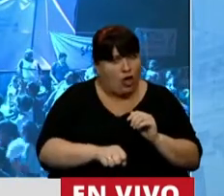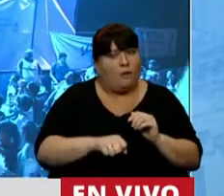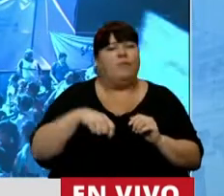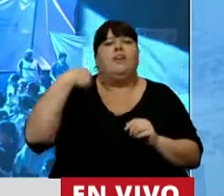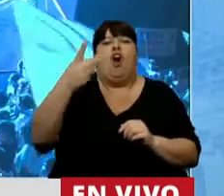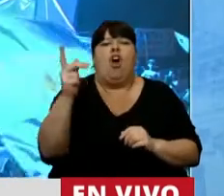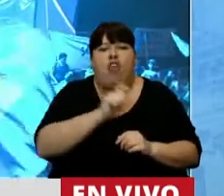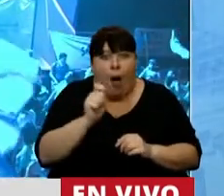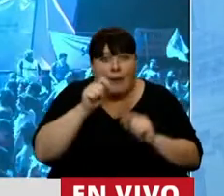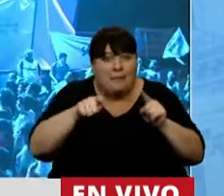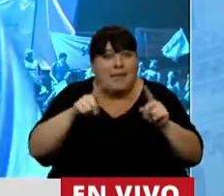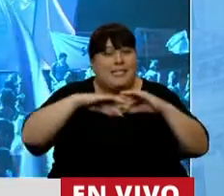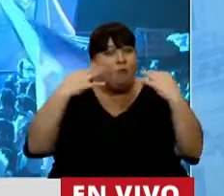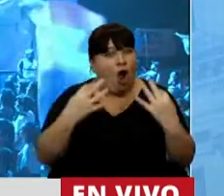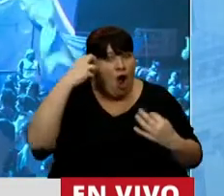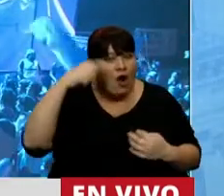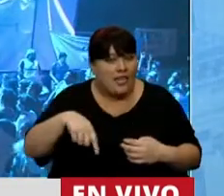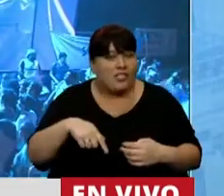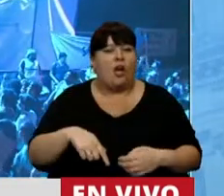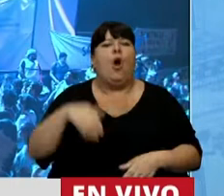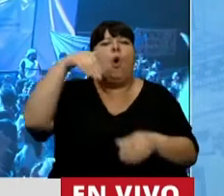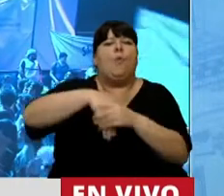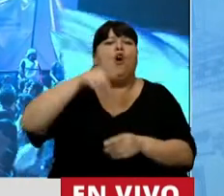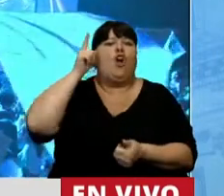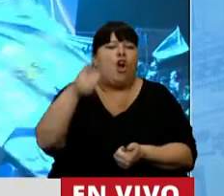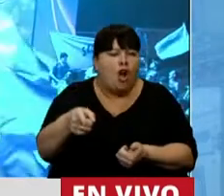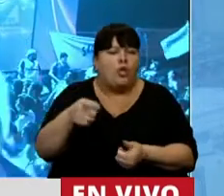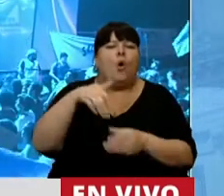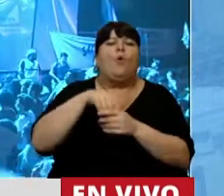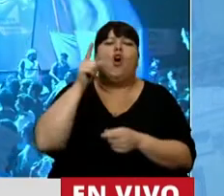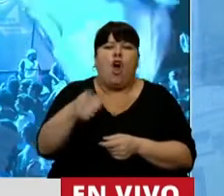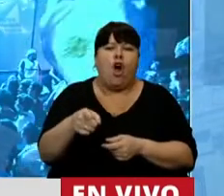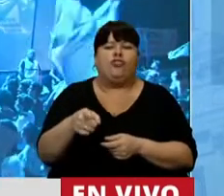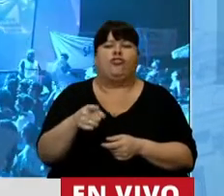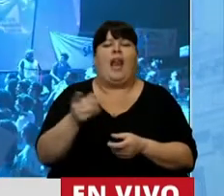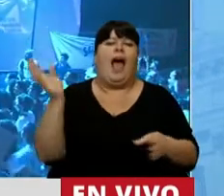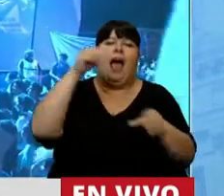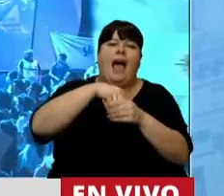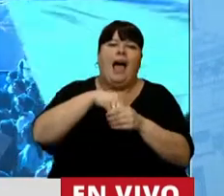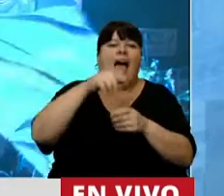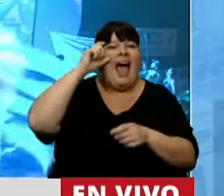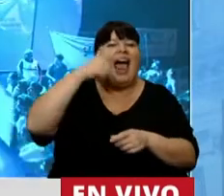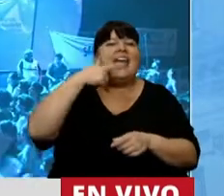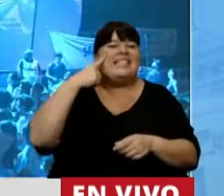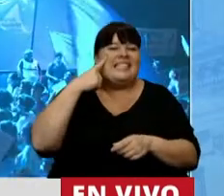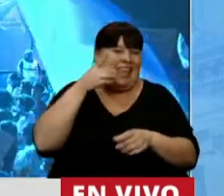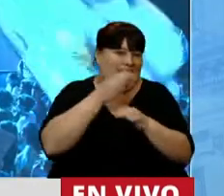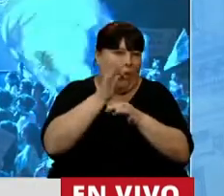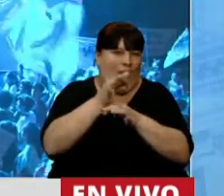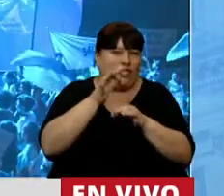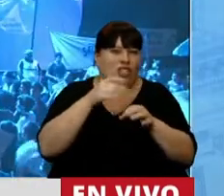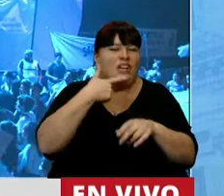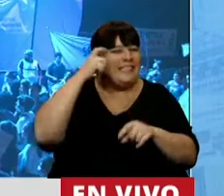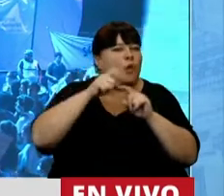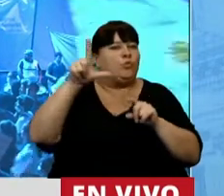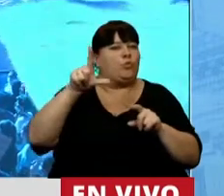a los dos meses en este mismo recinto, votó en contra de que se pueda incorporar la ESI a la